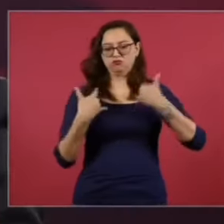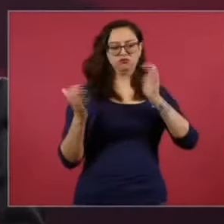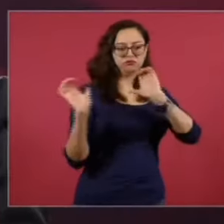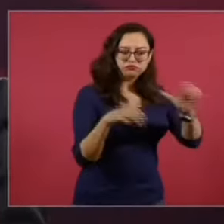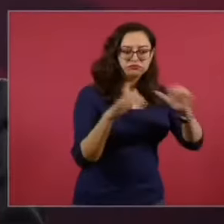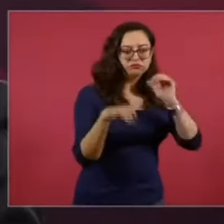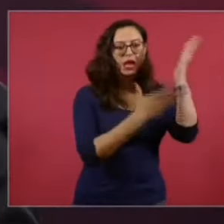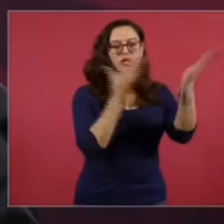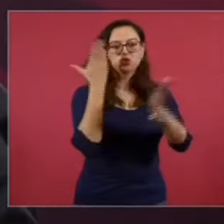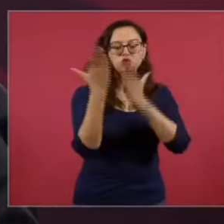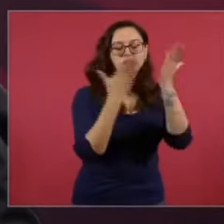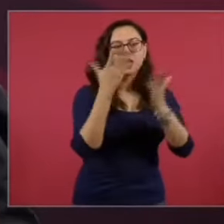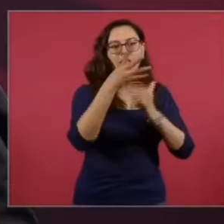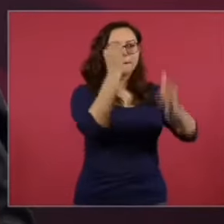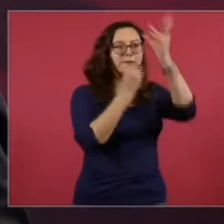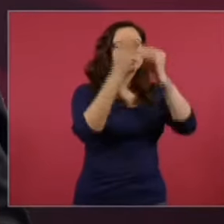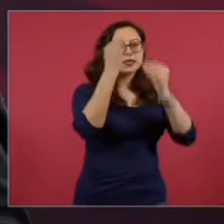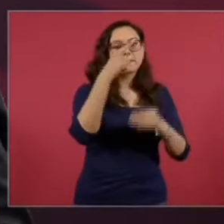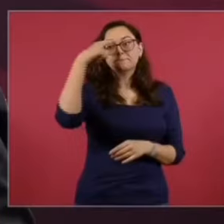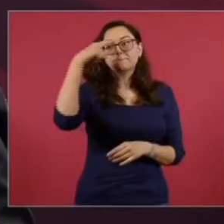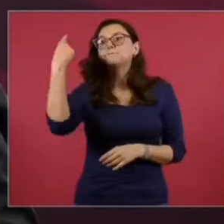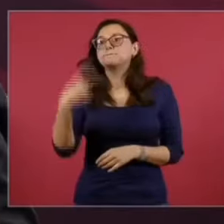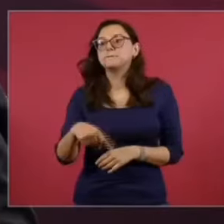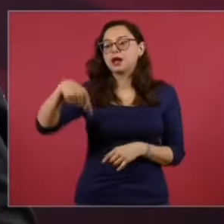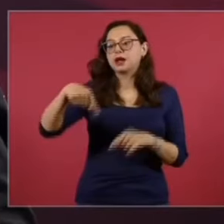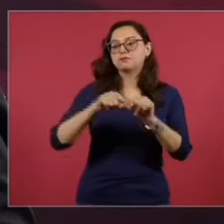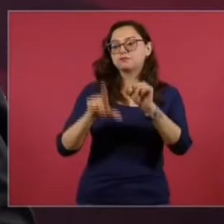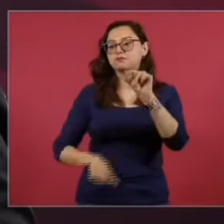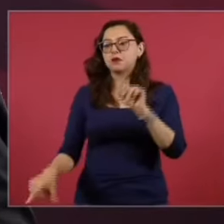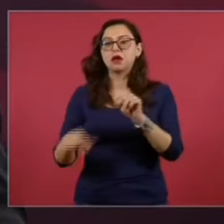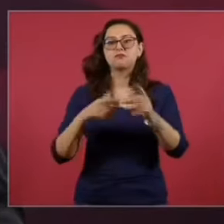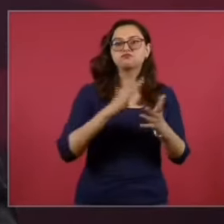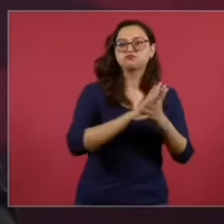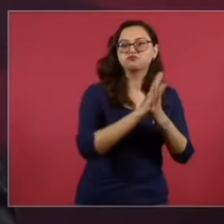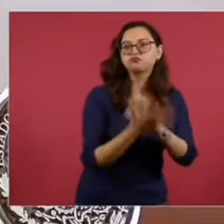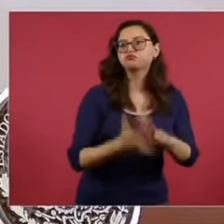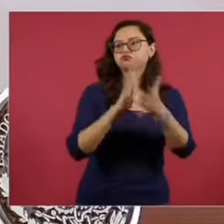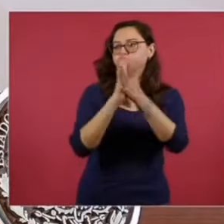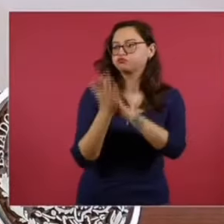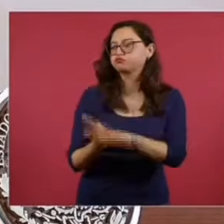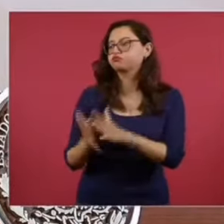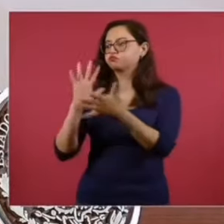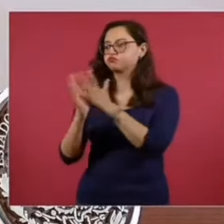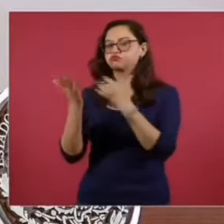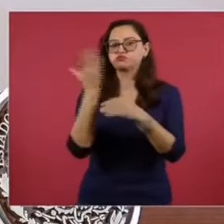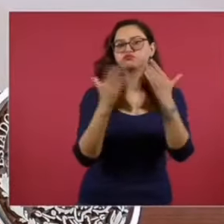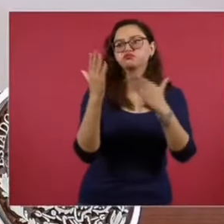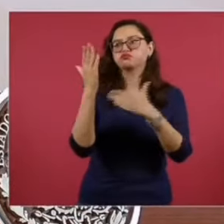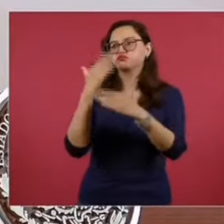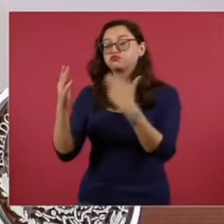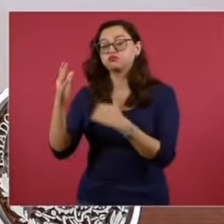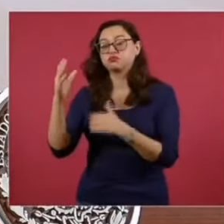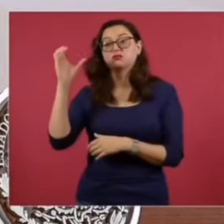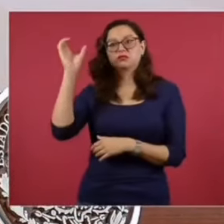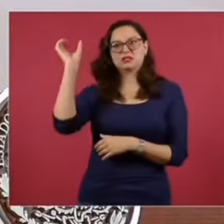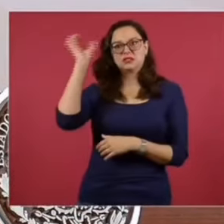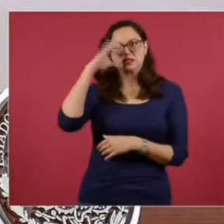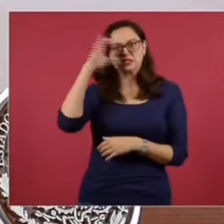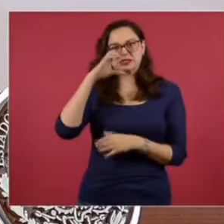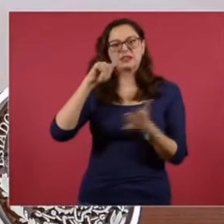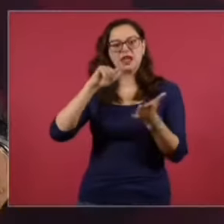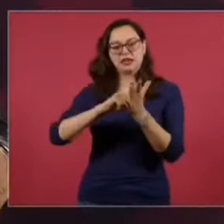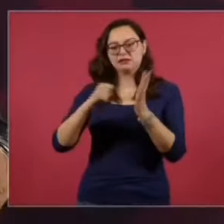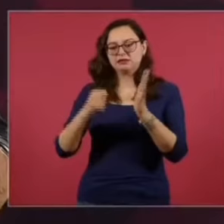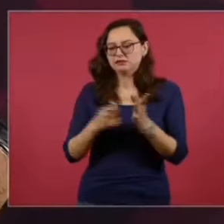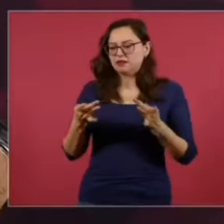contribuyan a la transformación de los variados recursos, aprovechando para hacerlo la técnica científica y para crear un nuevo estado